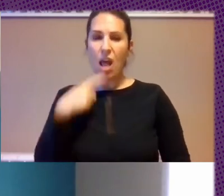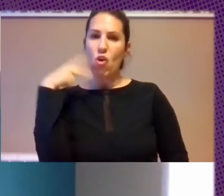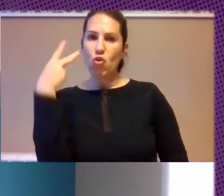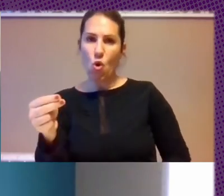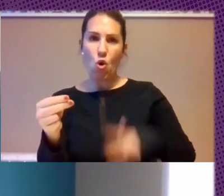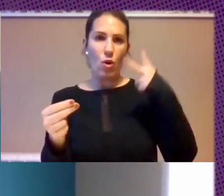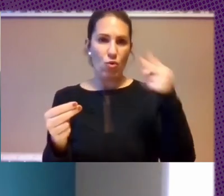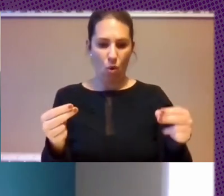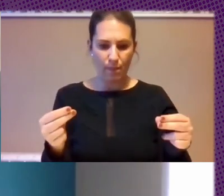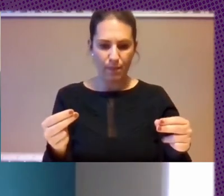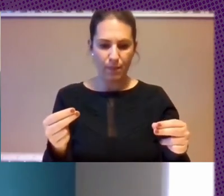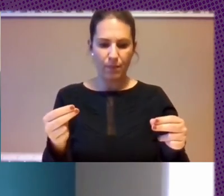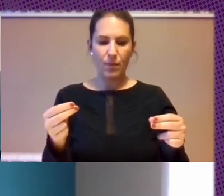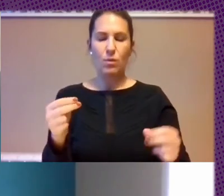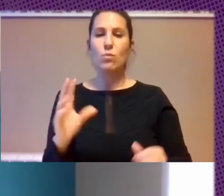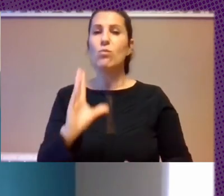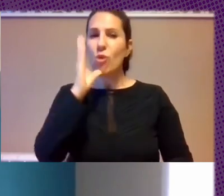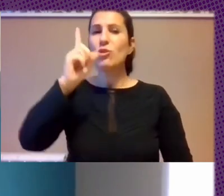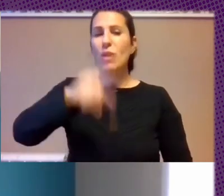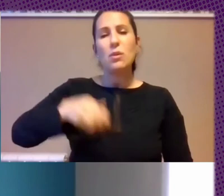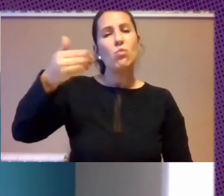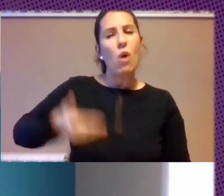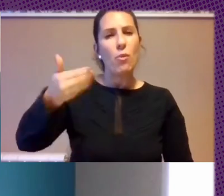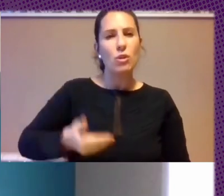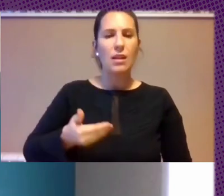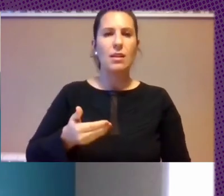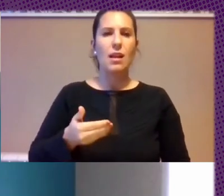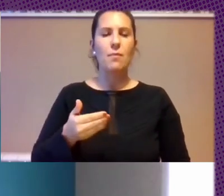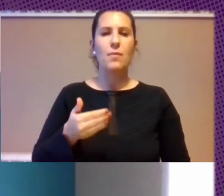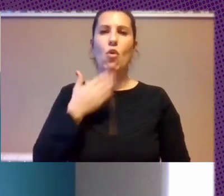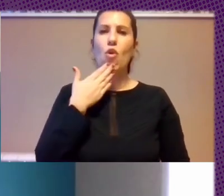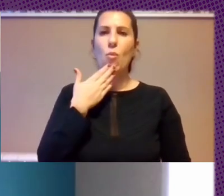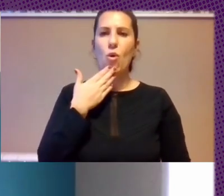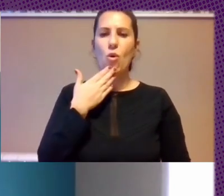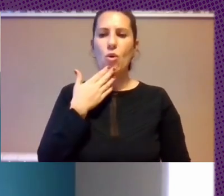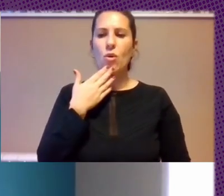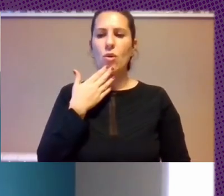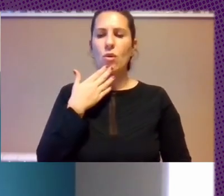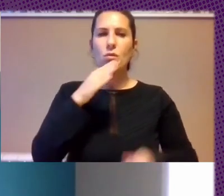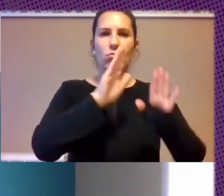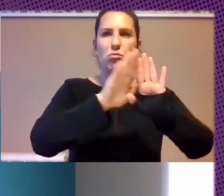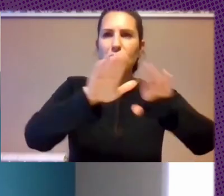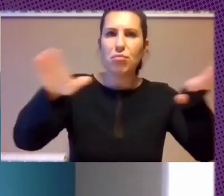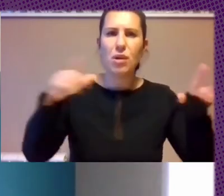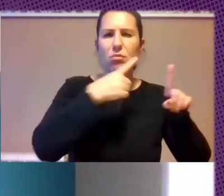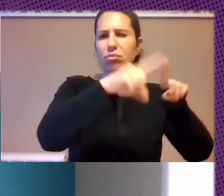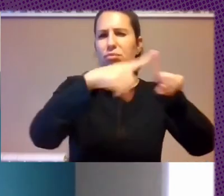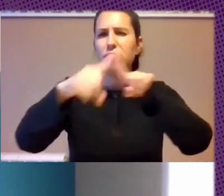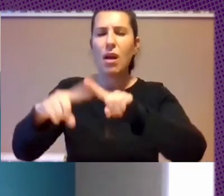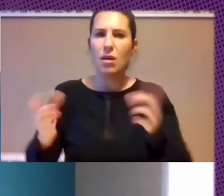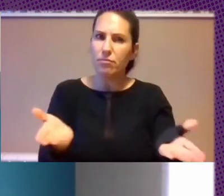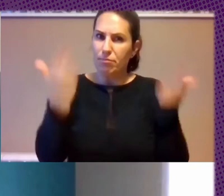Y Por eso Es Importante También Invitar A Diferentes Voces Y Opiniones Diversas A Contribuir A Esta